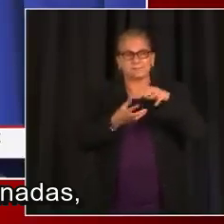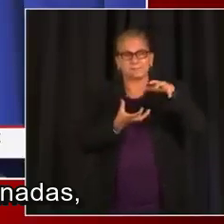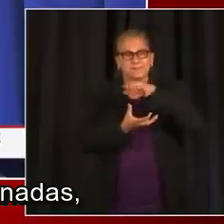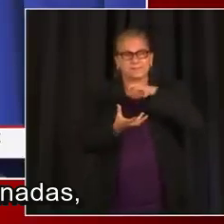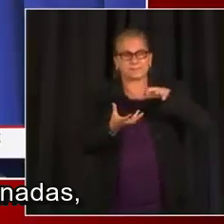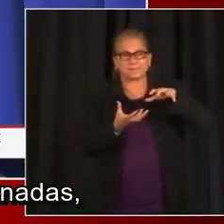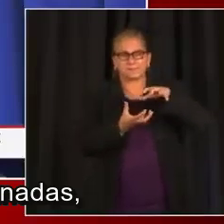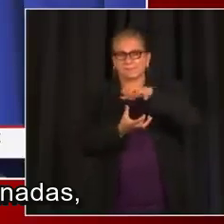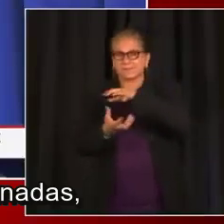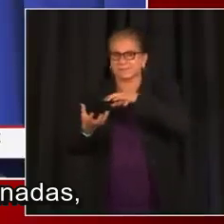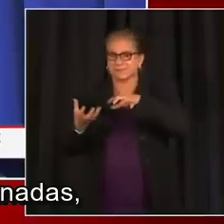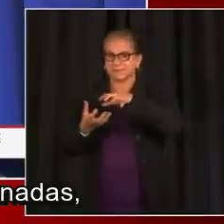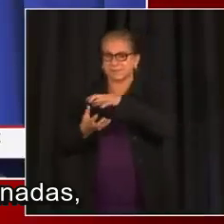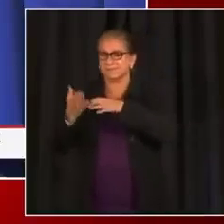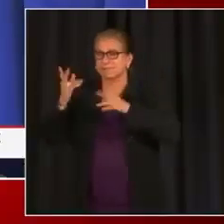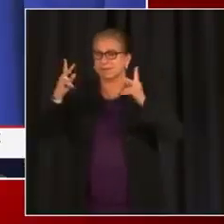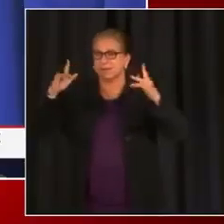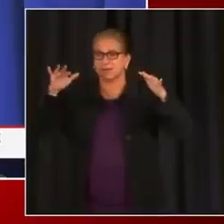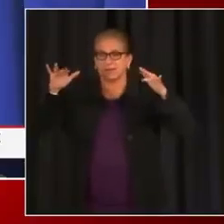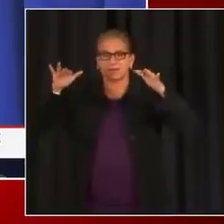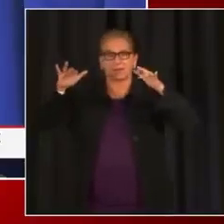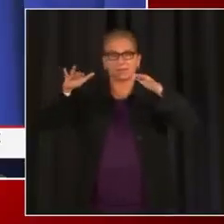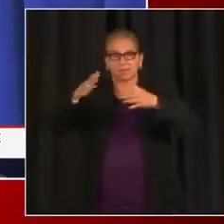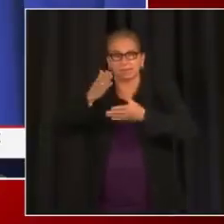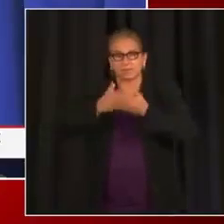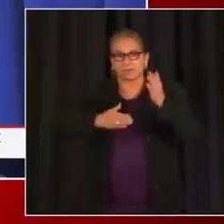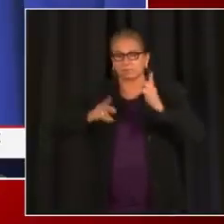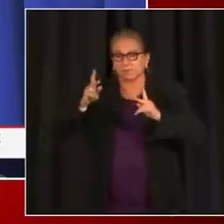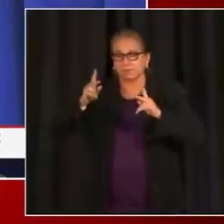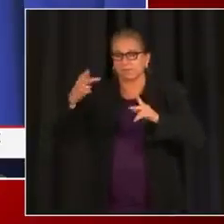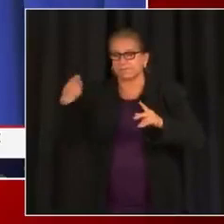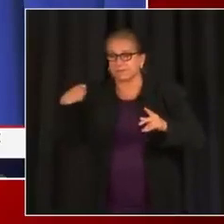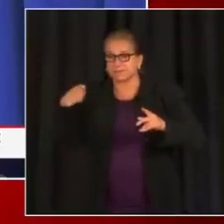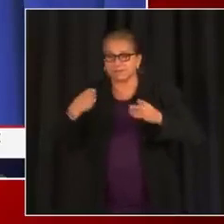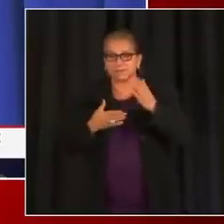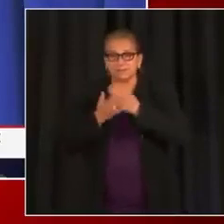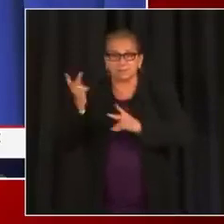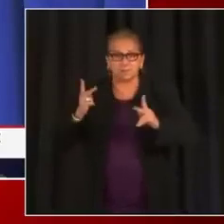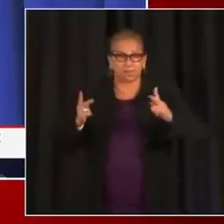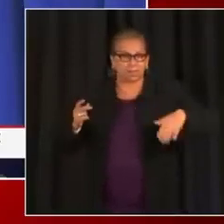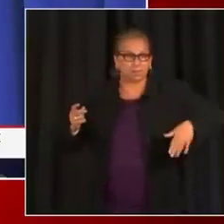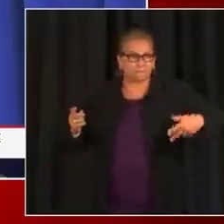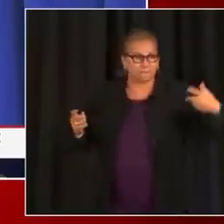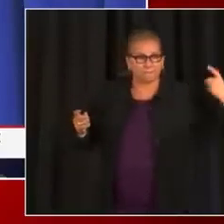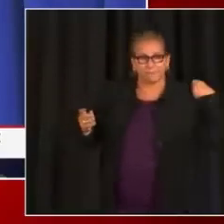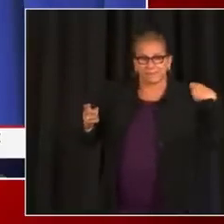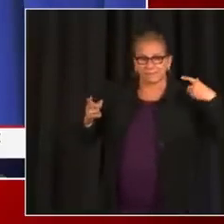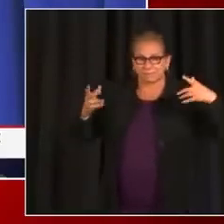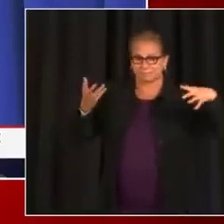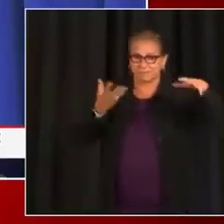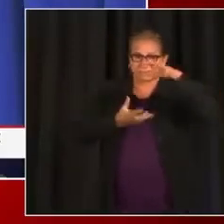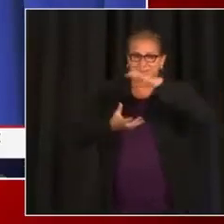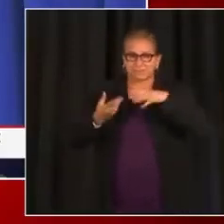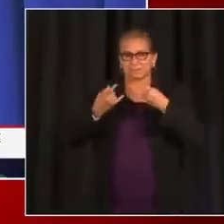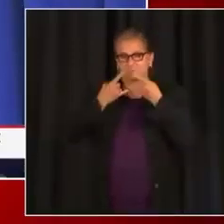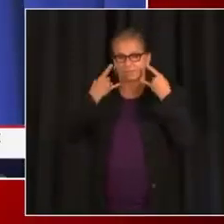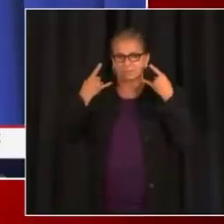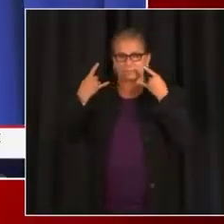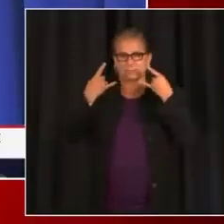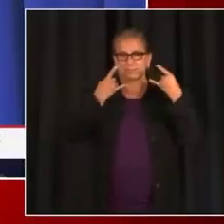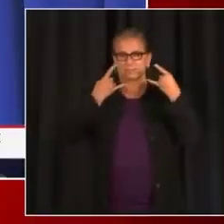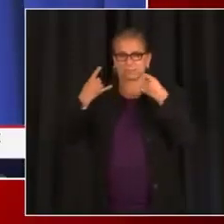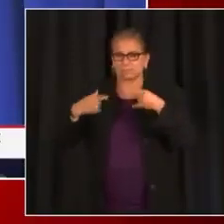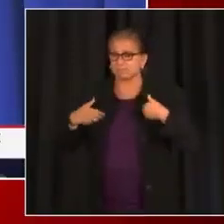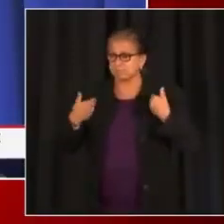personas vacunadas y no vacunadas para proteger a los niños que tengan menos de 12 años, y también para aquellas